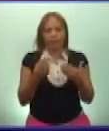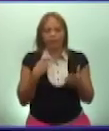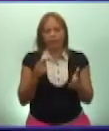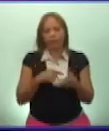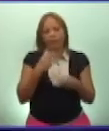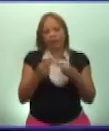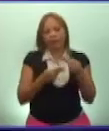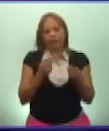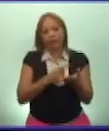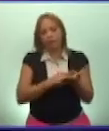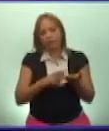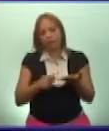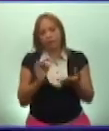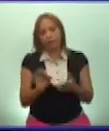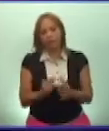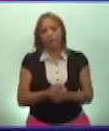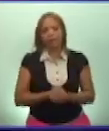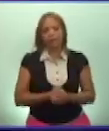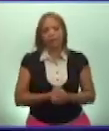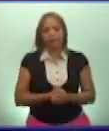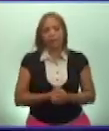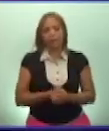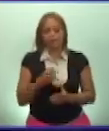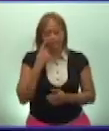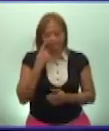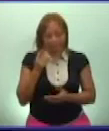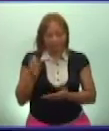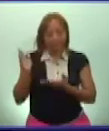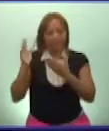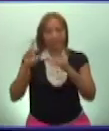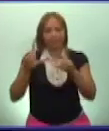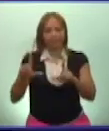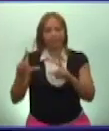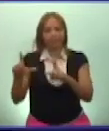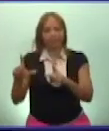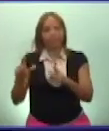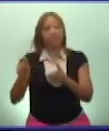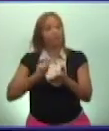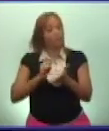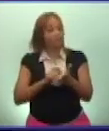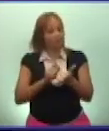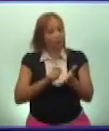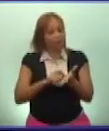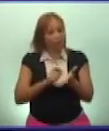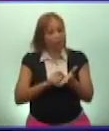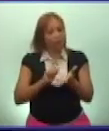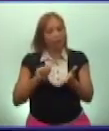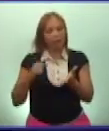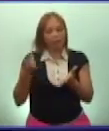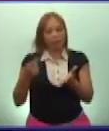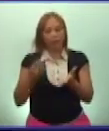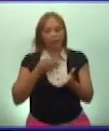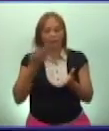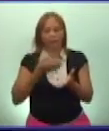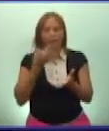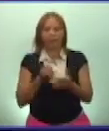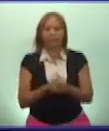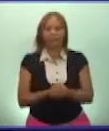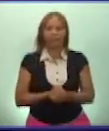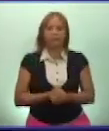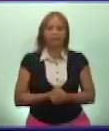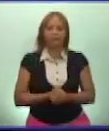van a realizar durante la semana. Observen la imagen y vayan anotando para después poderlos orientar.